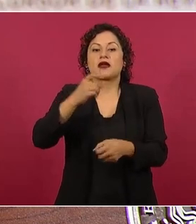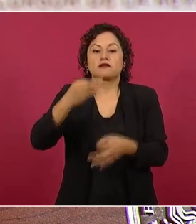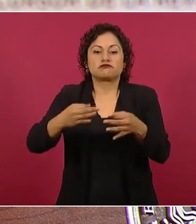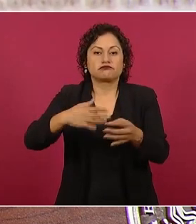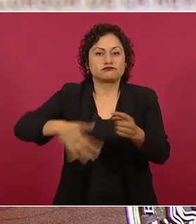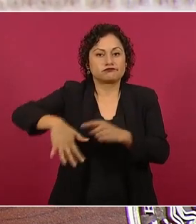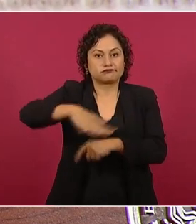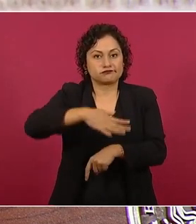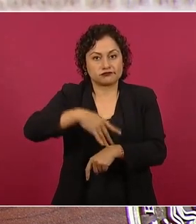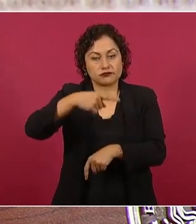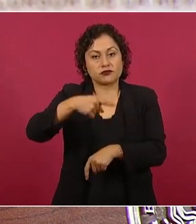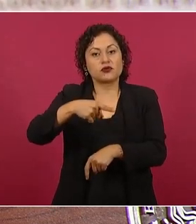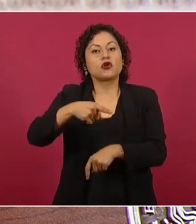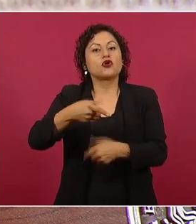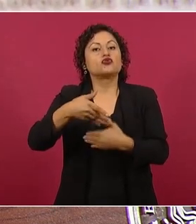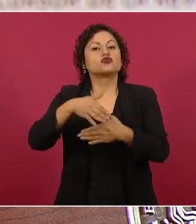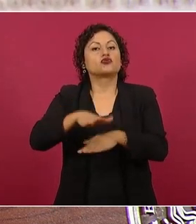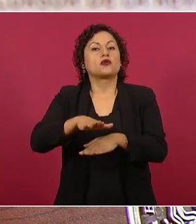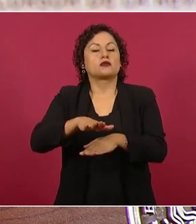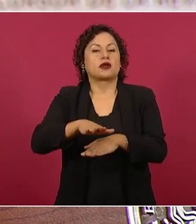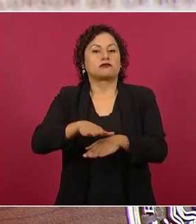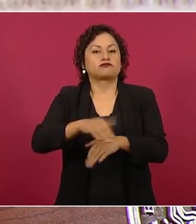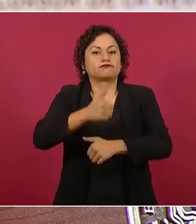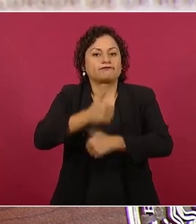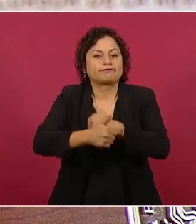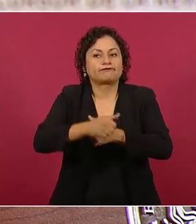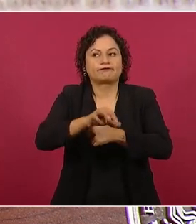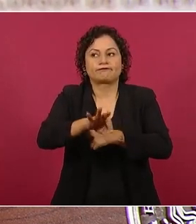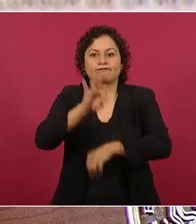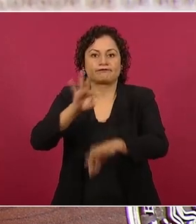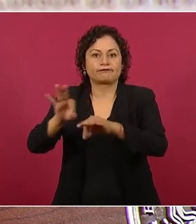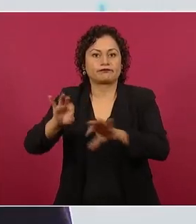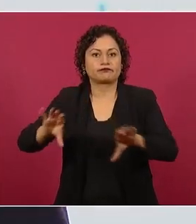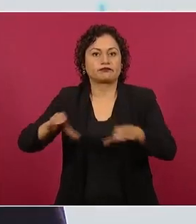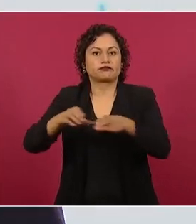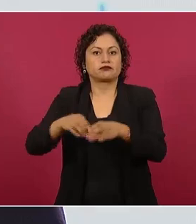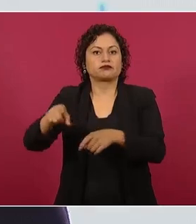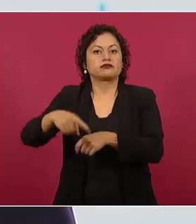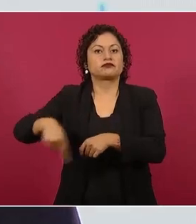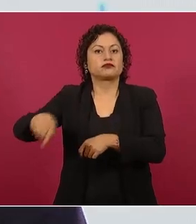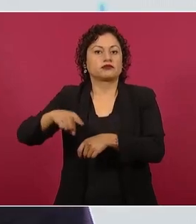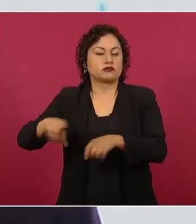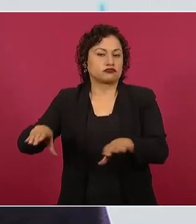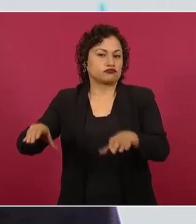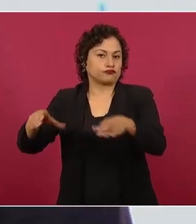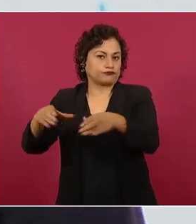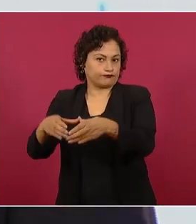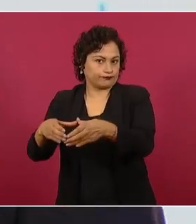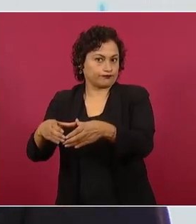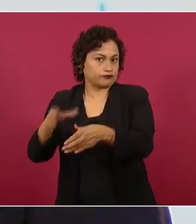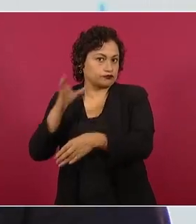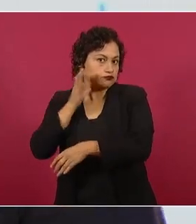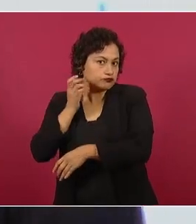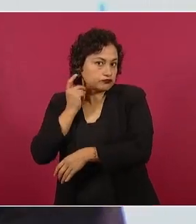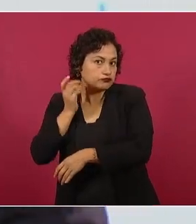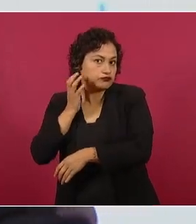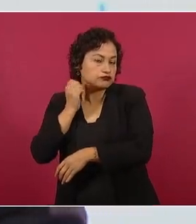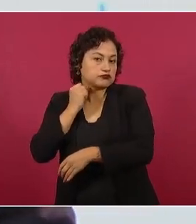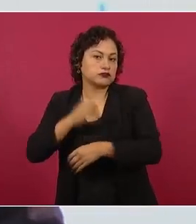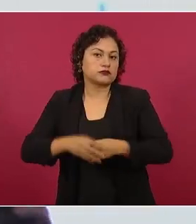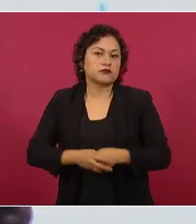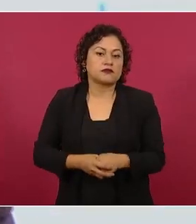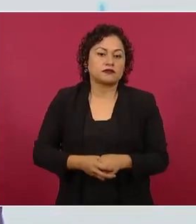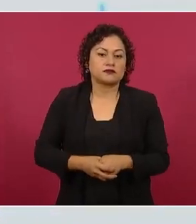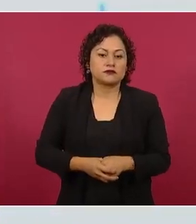candidaturas a cargo de los poderes de la Unión. Es preciso que las instancias